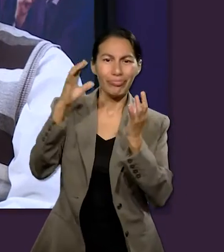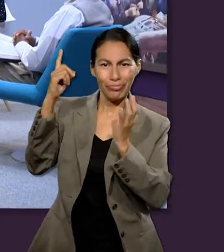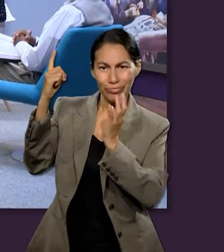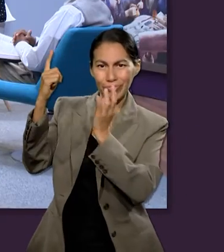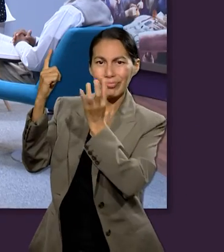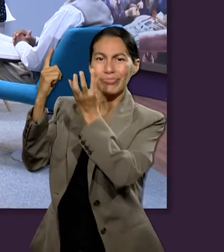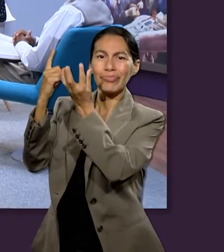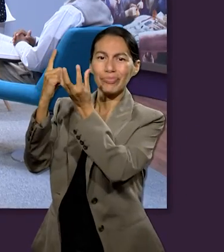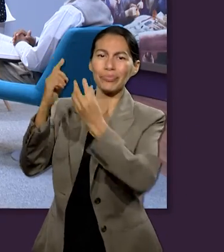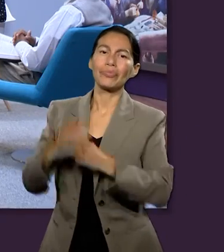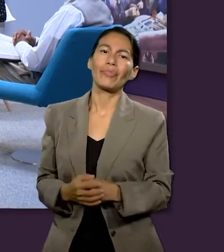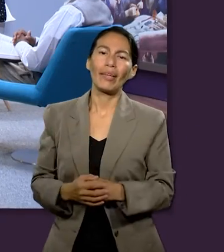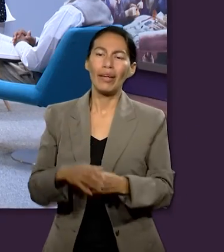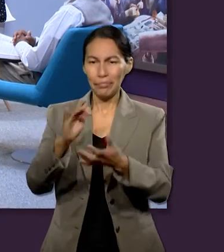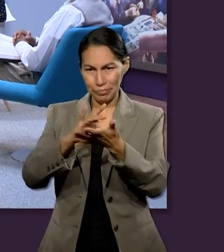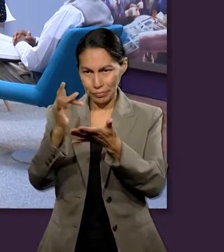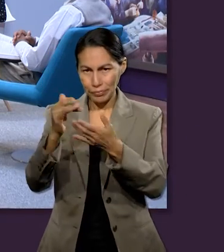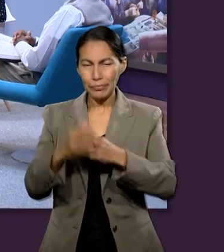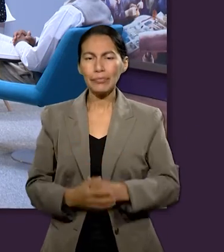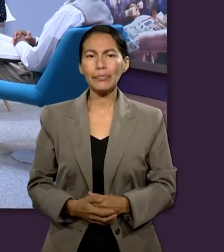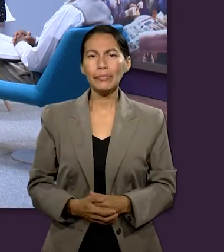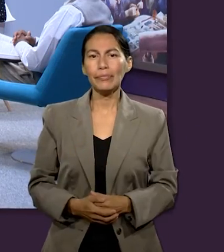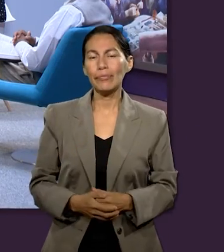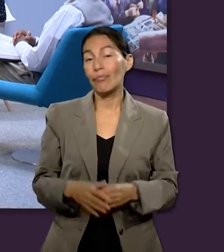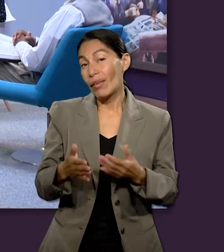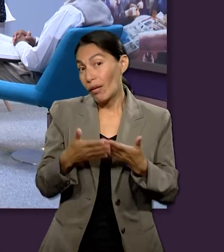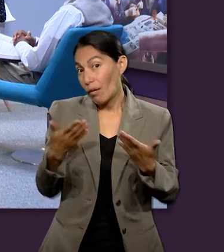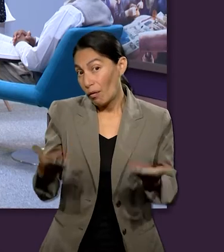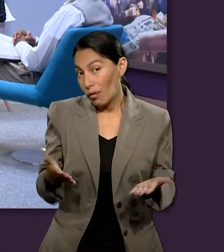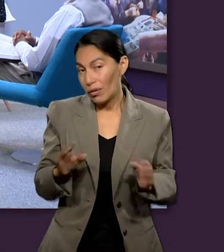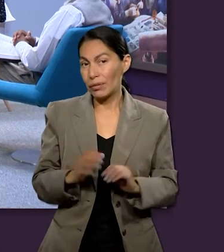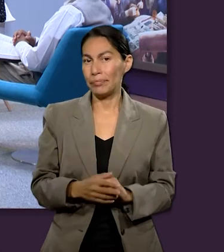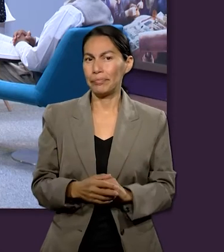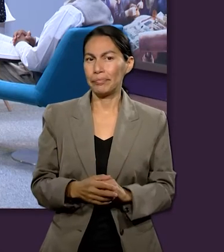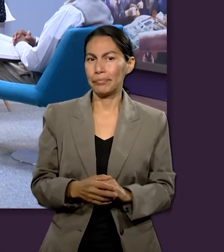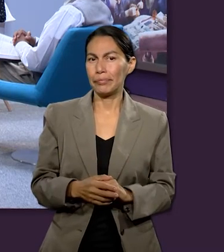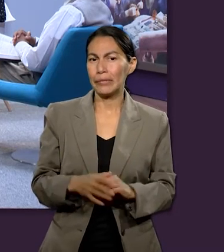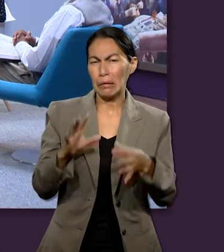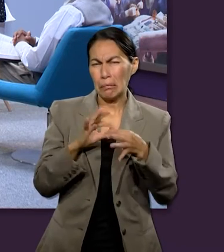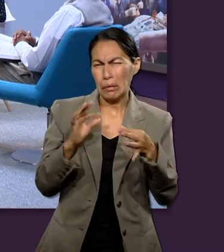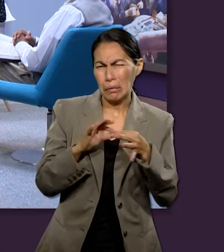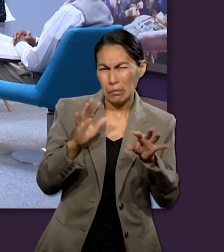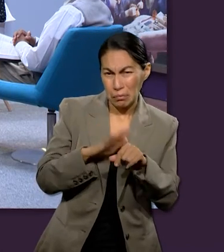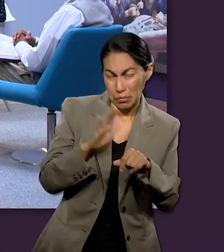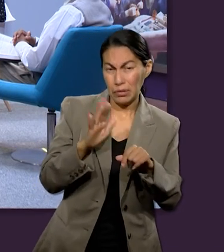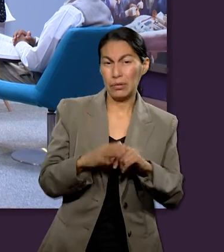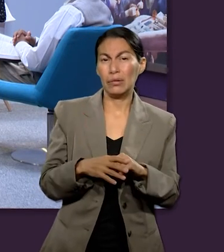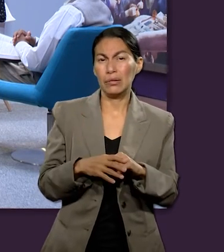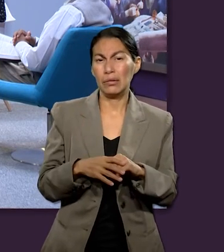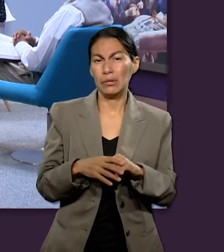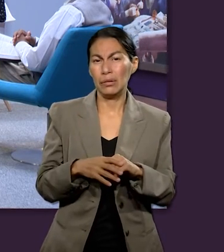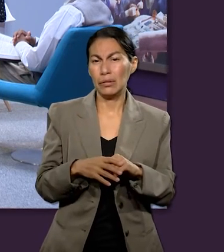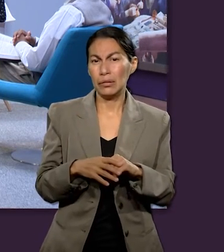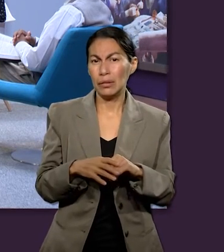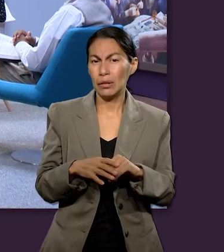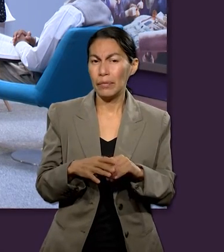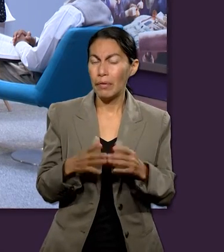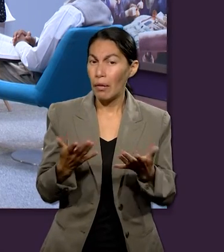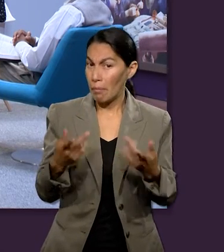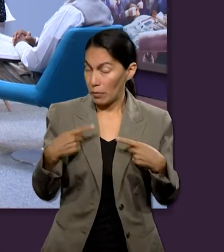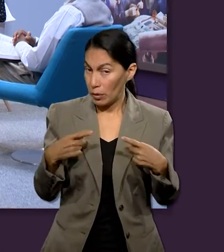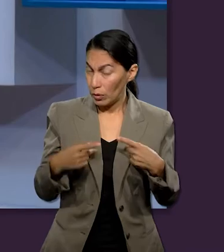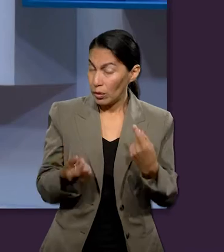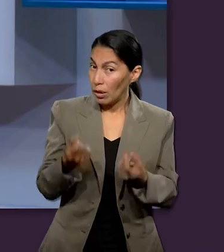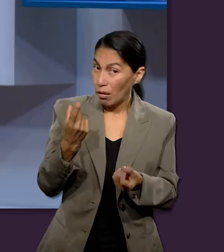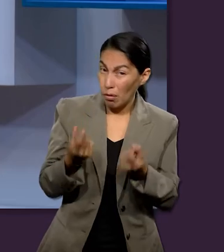Muchas gracias. Y ahora exagerando un poco o extendiendo un poco el punto de